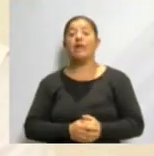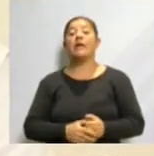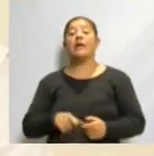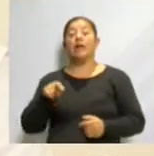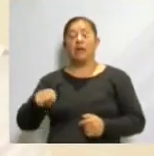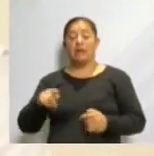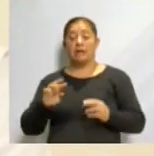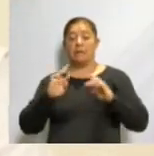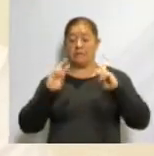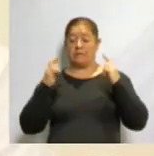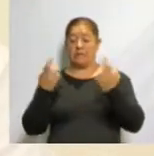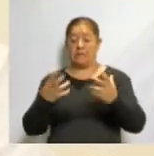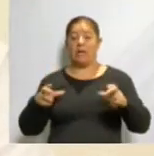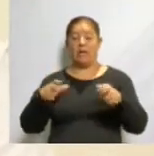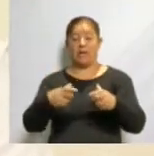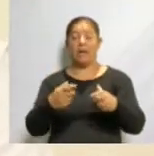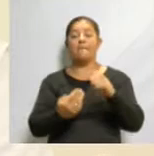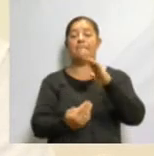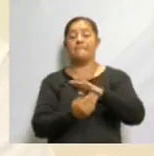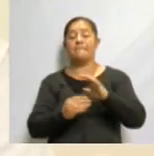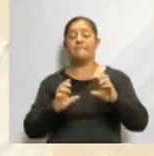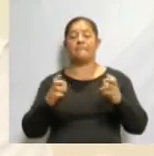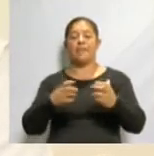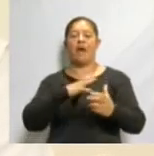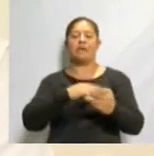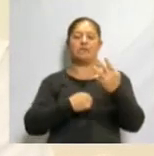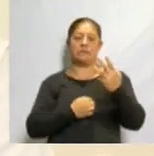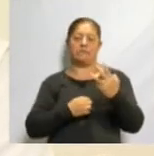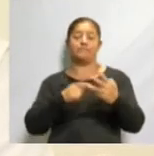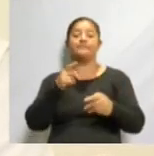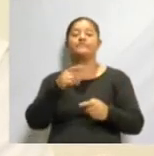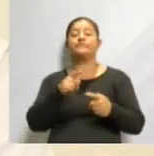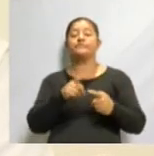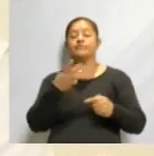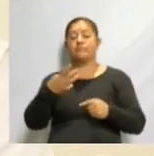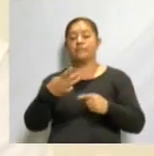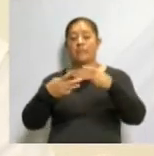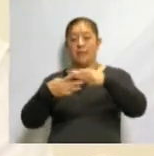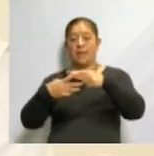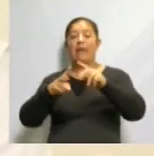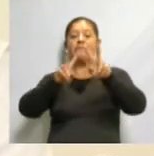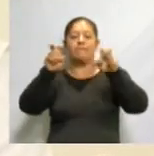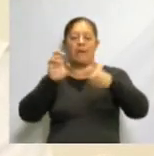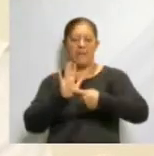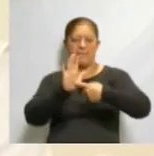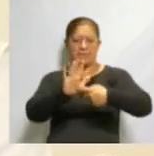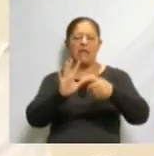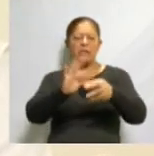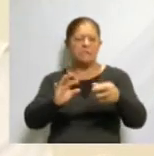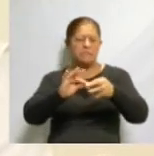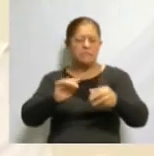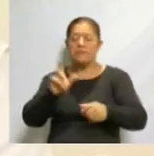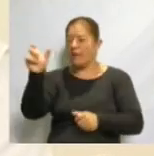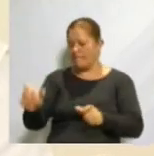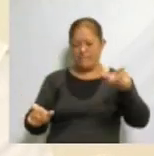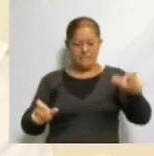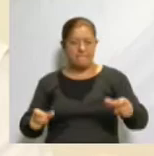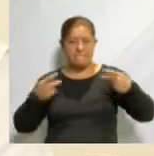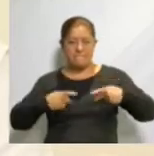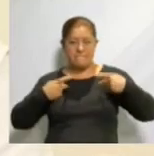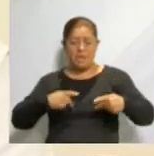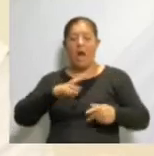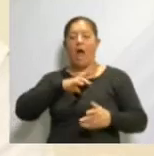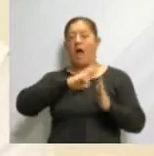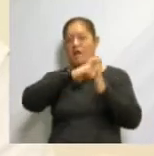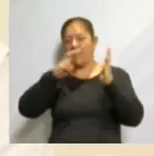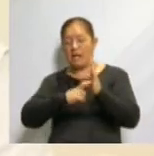consta de tres momentos. La apertura, en esta se presenta el tema del cual se va a hablar, se escribe brevemente a los participantes y se dan las